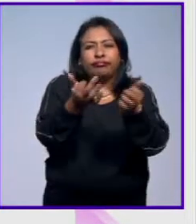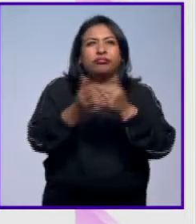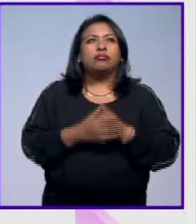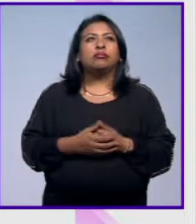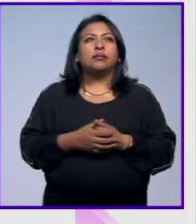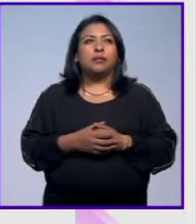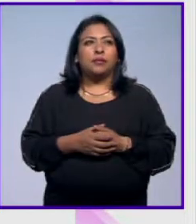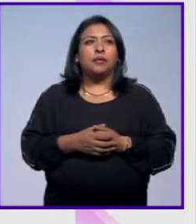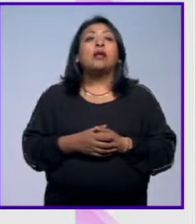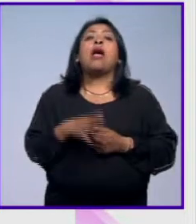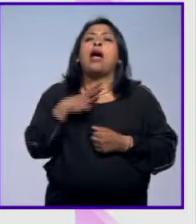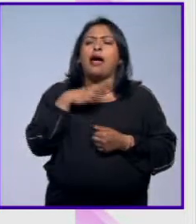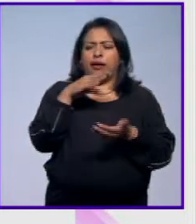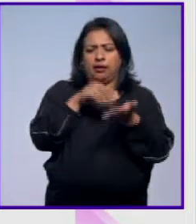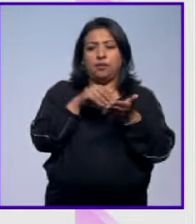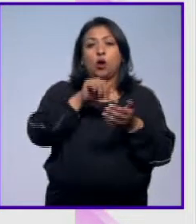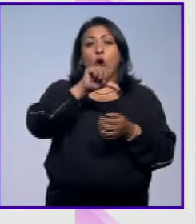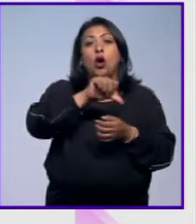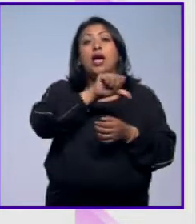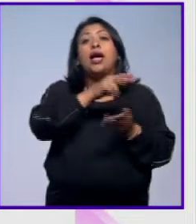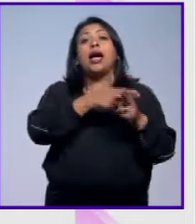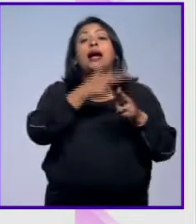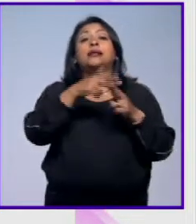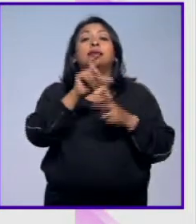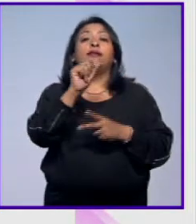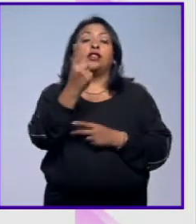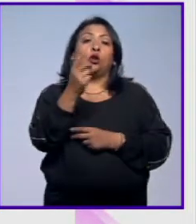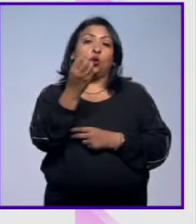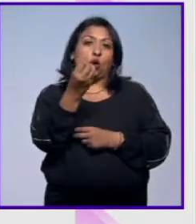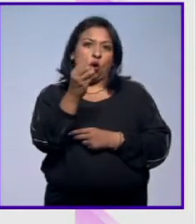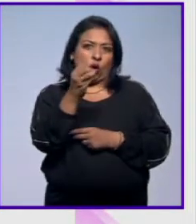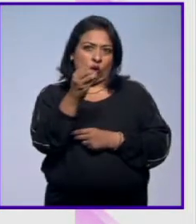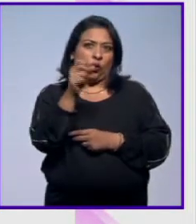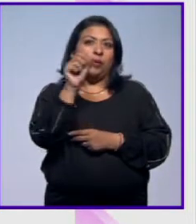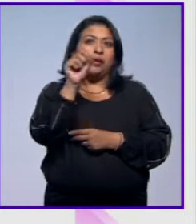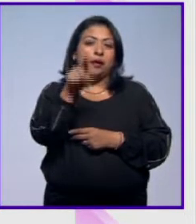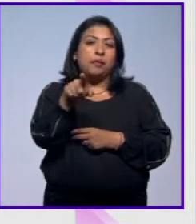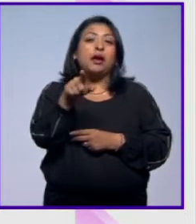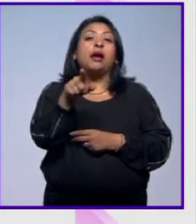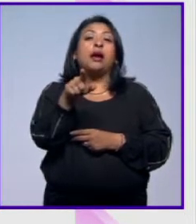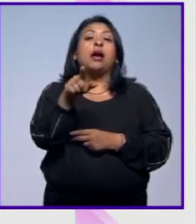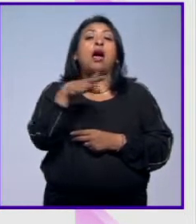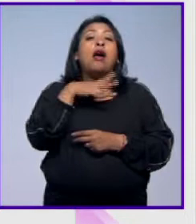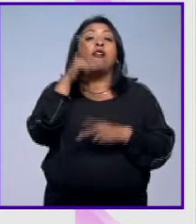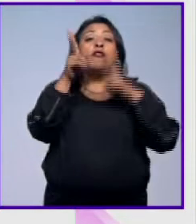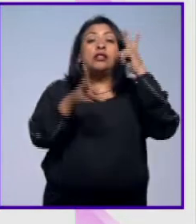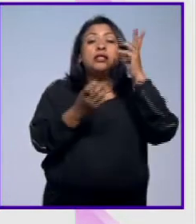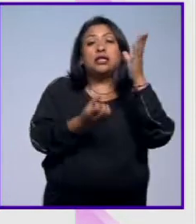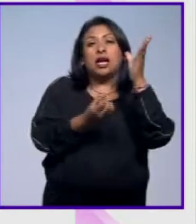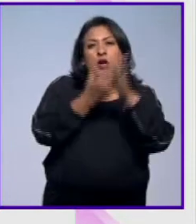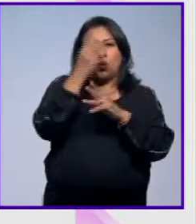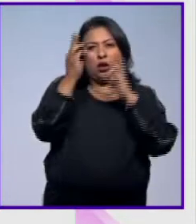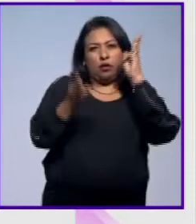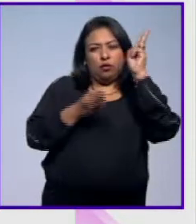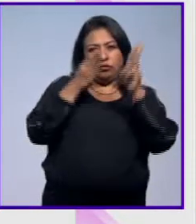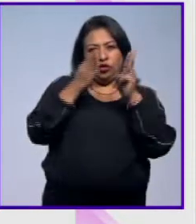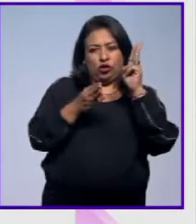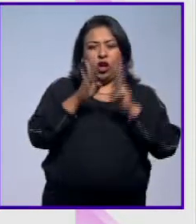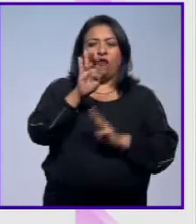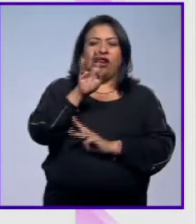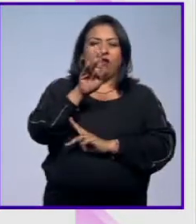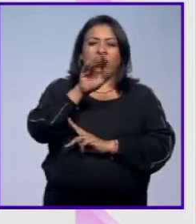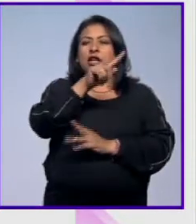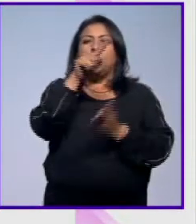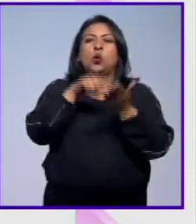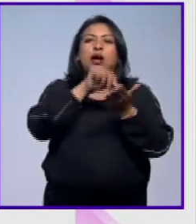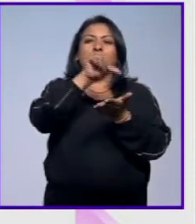Pues tienen tiempo desde ahora hasta el 21 de octubre además vale la pena visitar este nuevo museo el Barberini porque se encuentra en